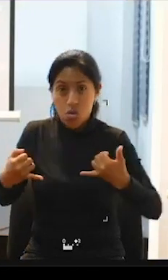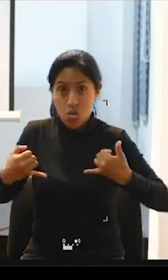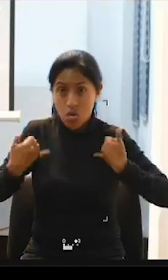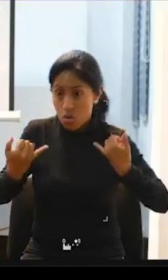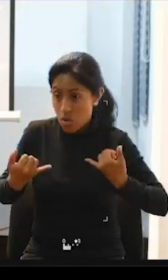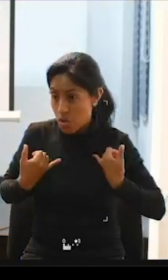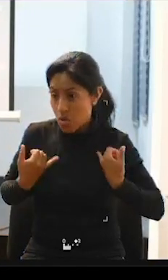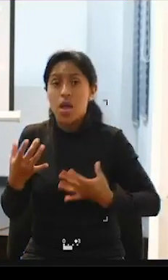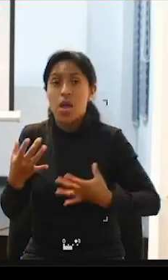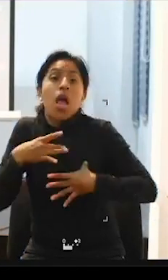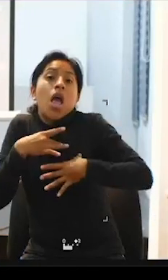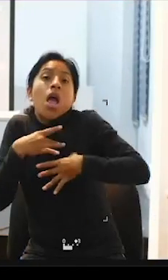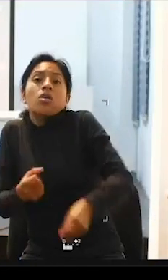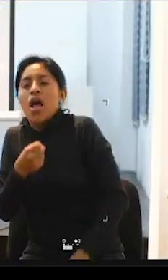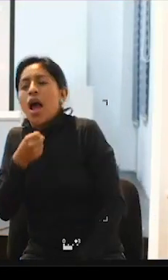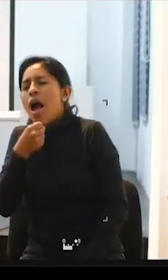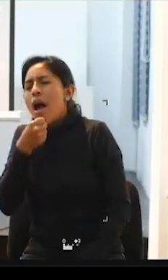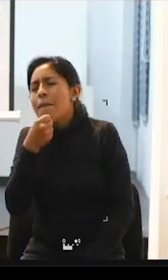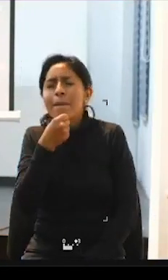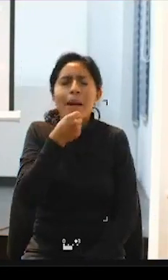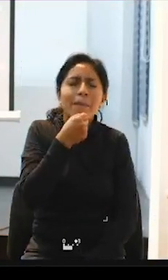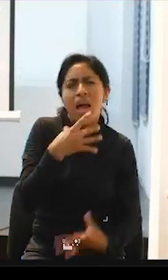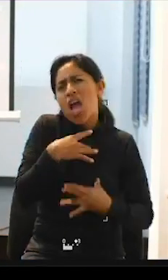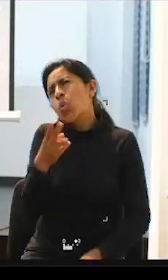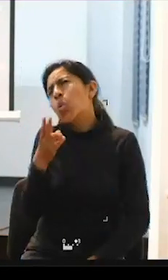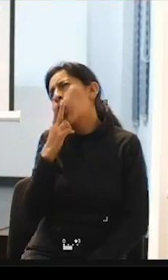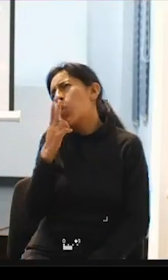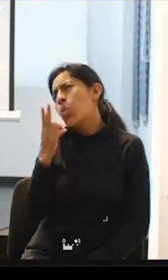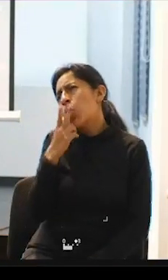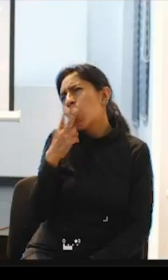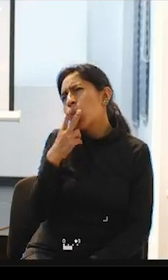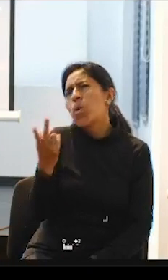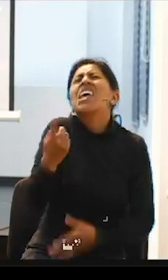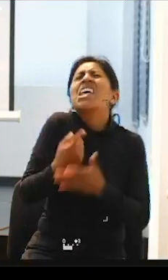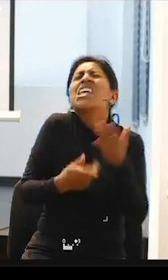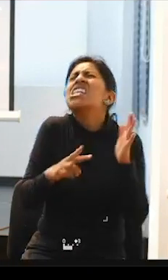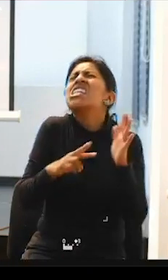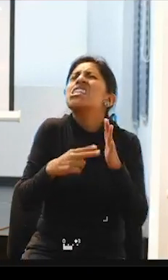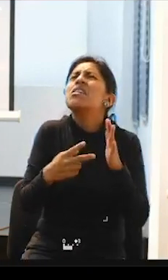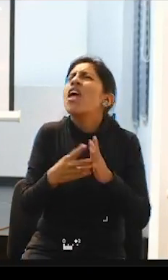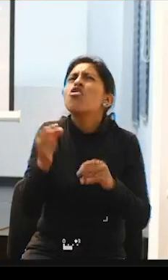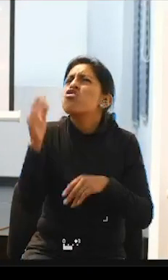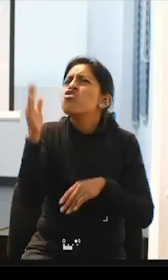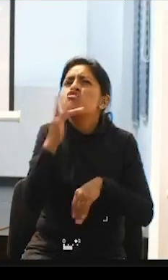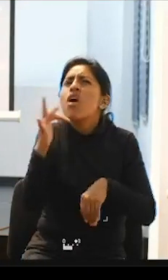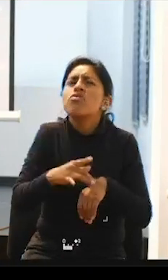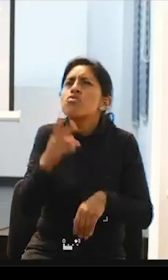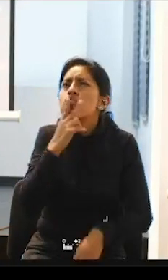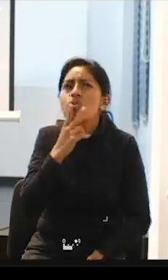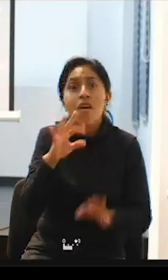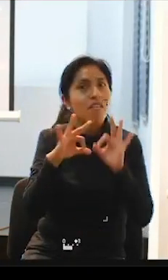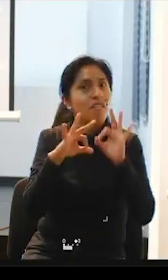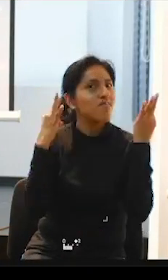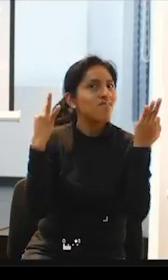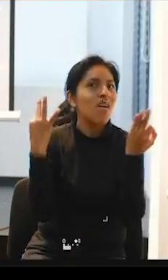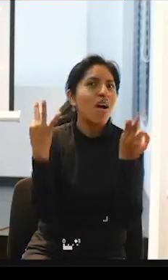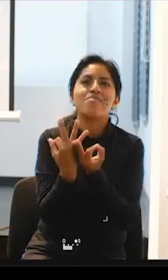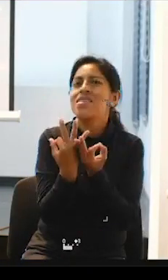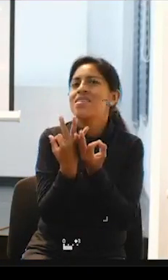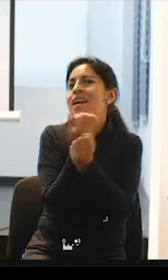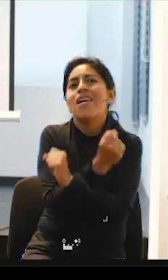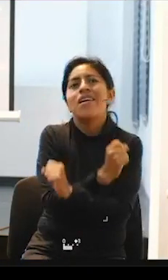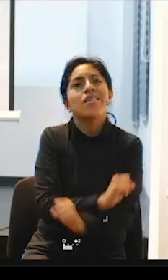gustaba ir al karaoke les gustaba fumar experimentar que es fumar ¿no? tu familia difícil te lo va a prender un